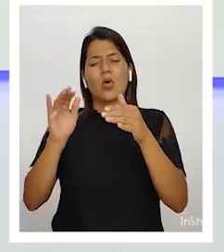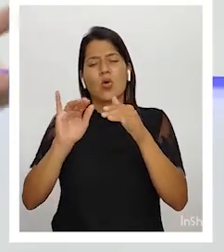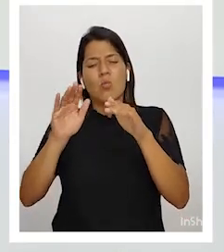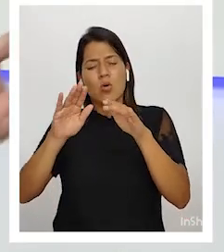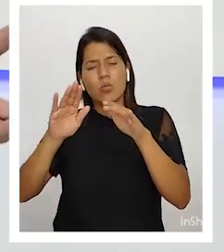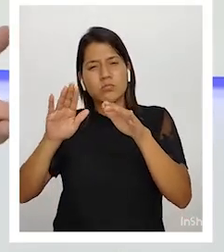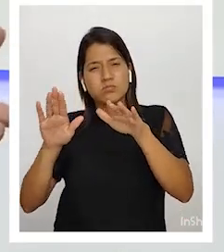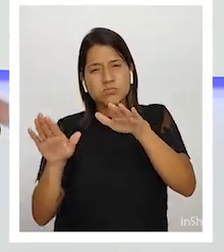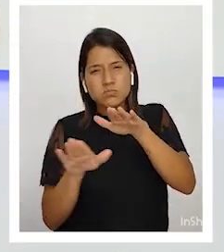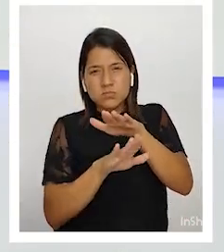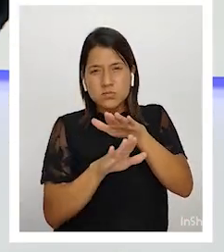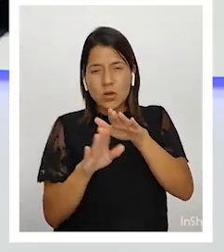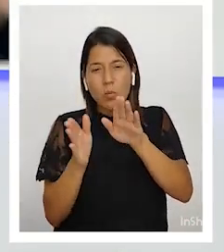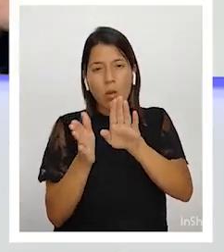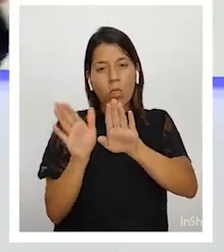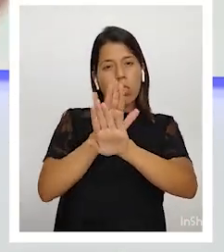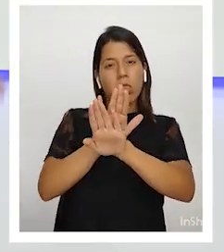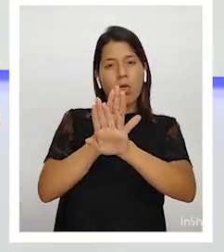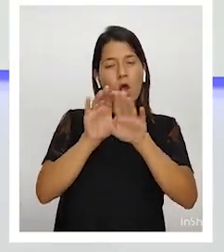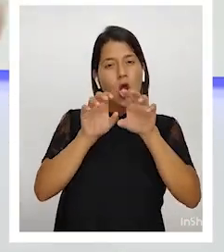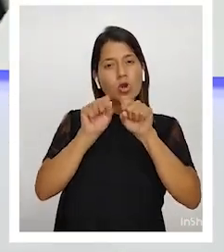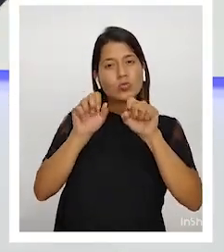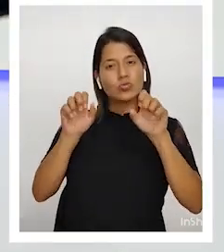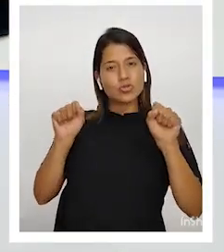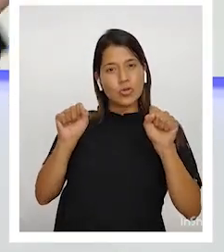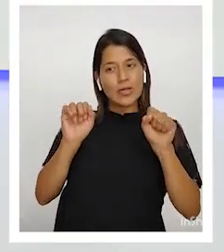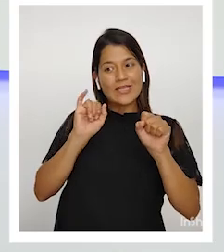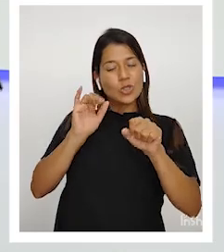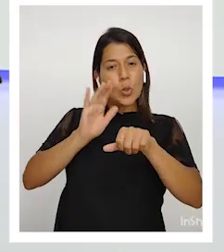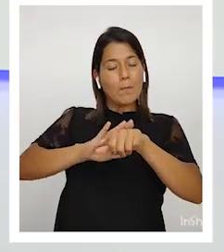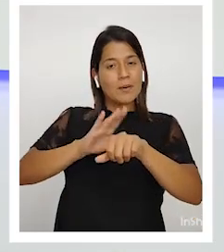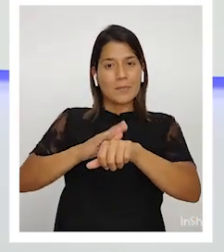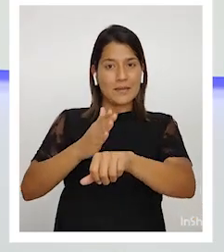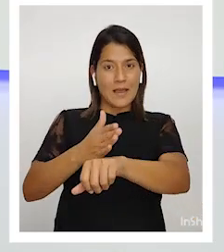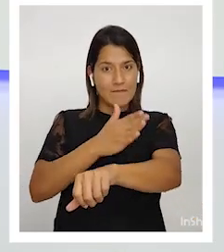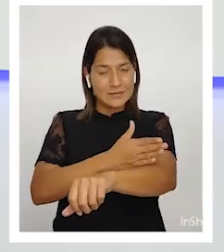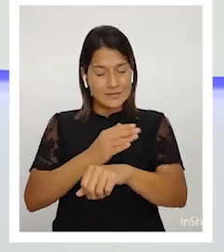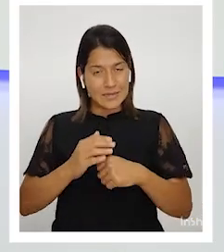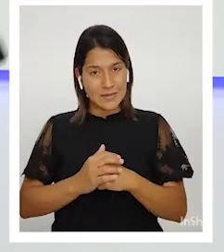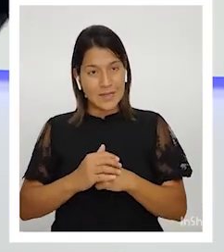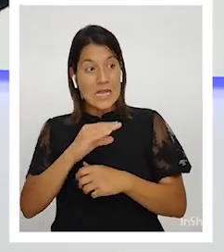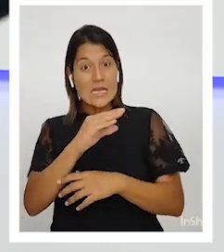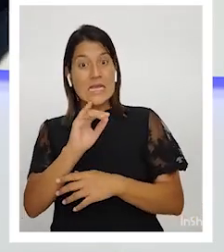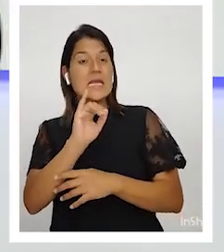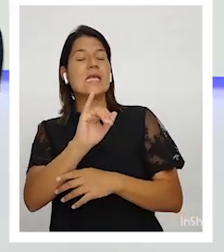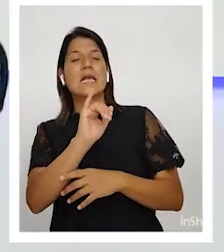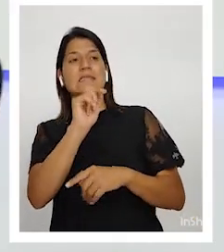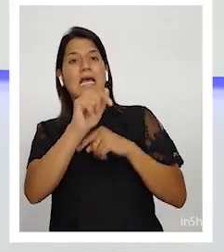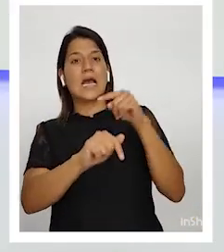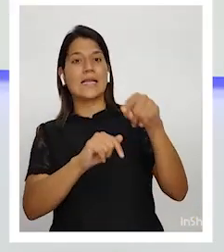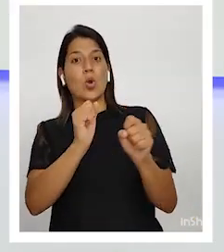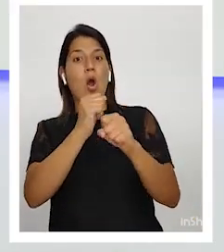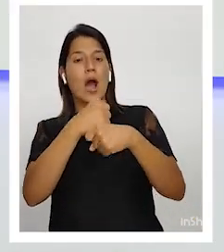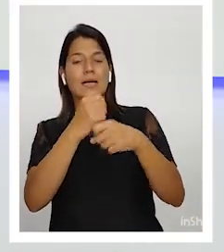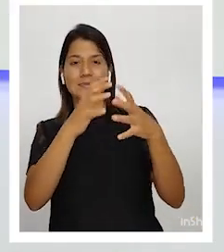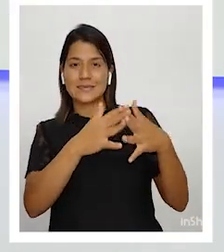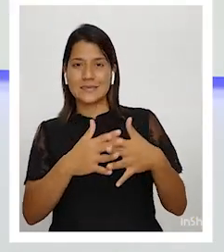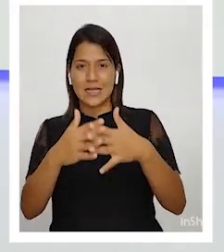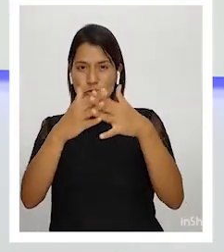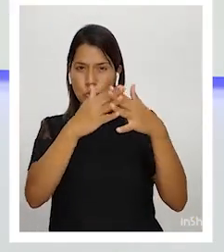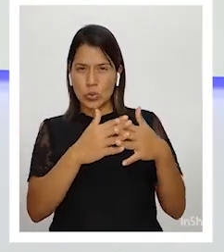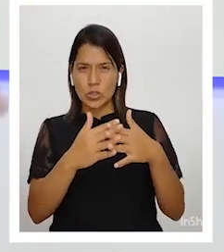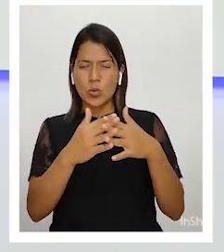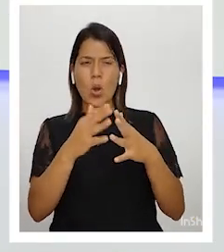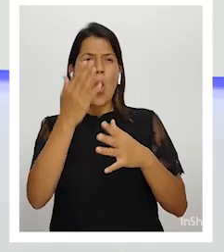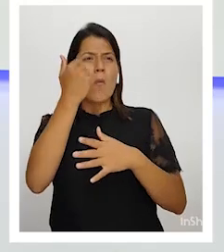nos permiten avanzar. Y es la crítica que hacen países como los Estados Unidos, donde la dinámica